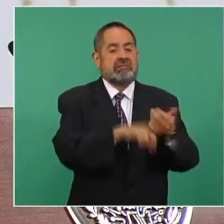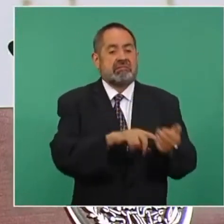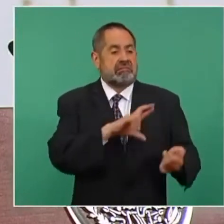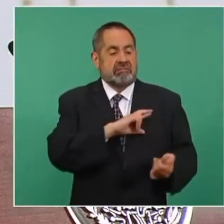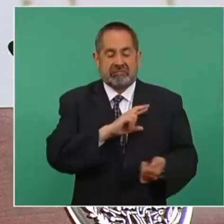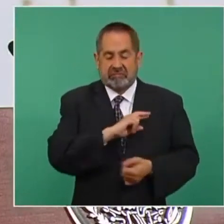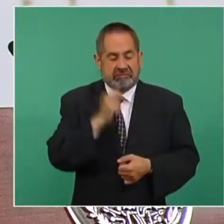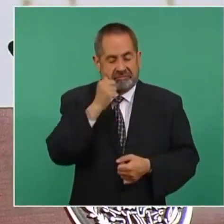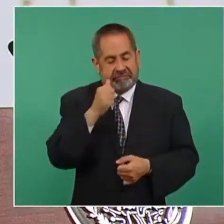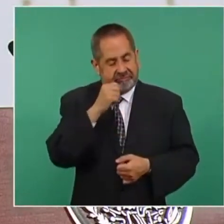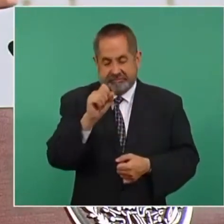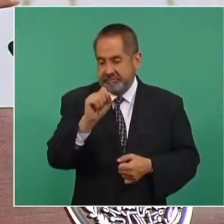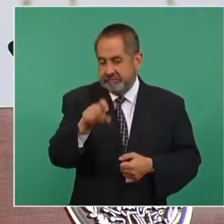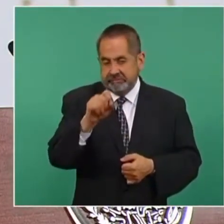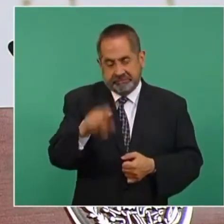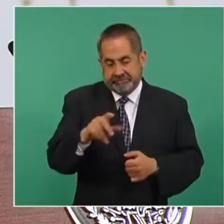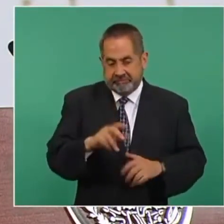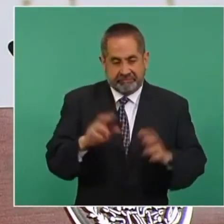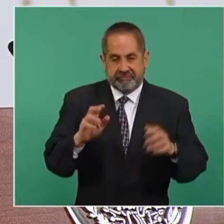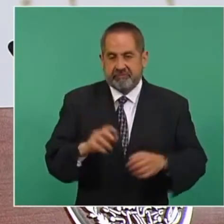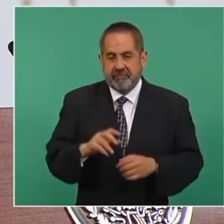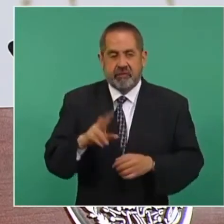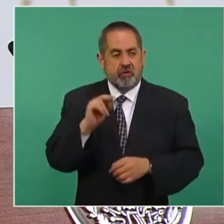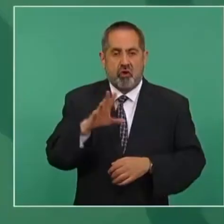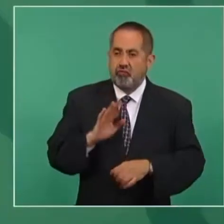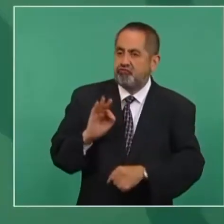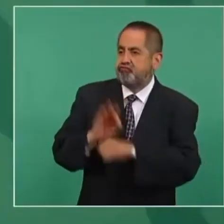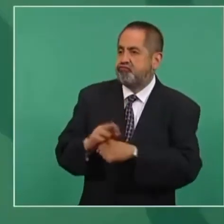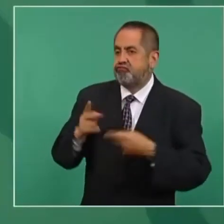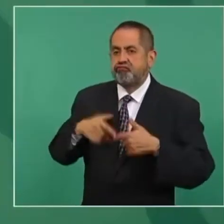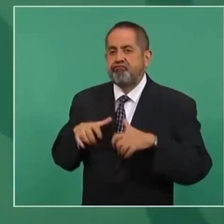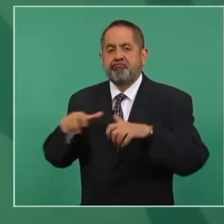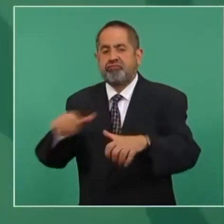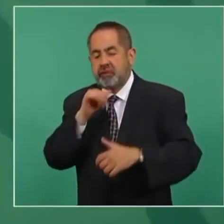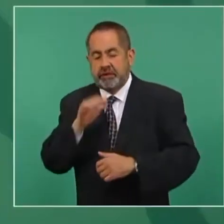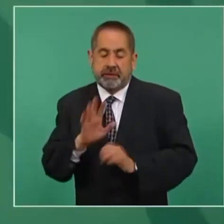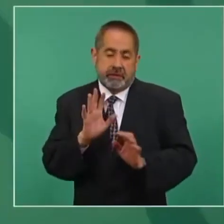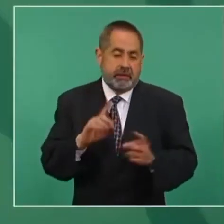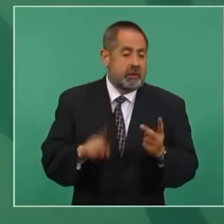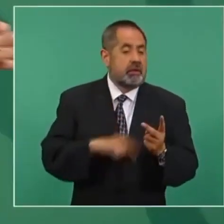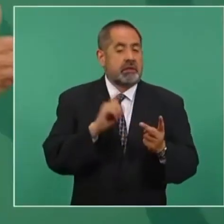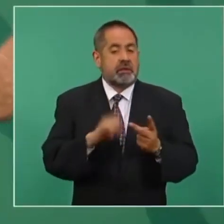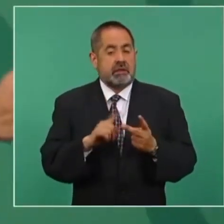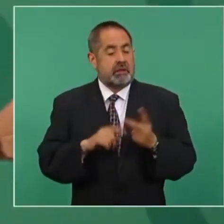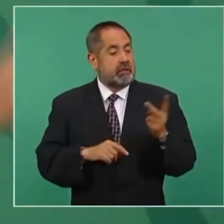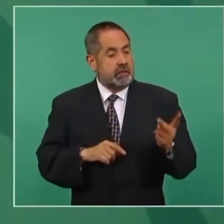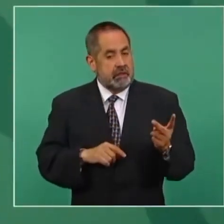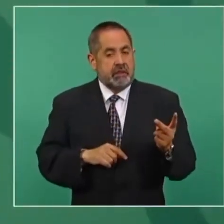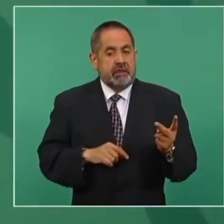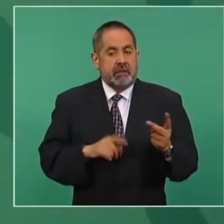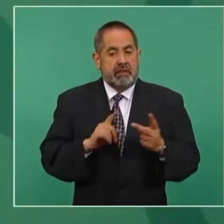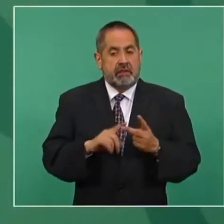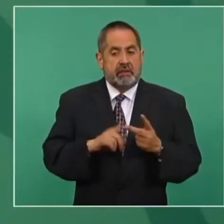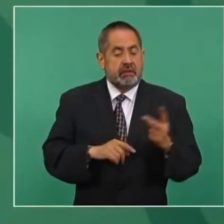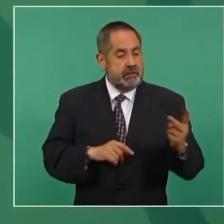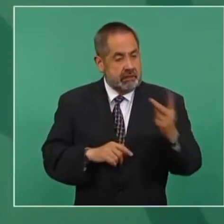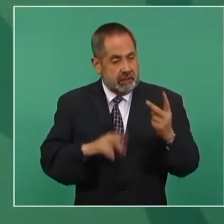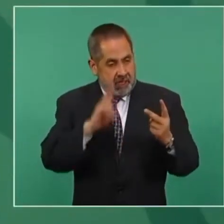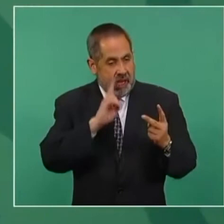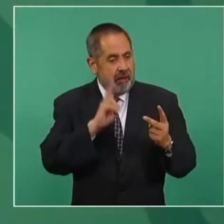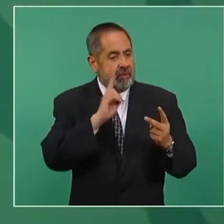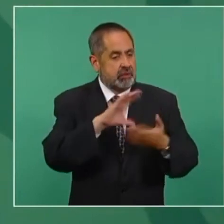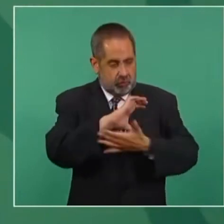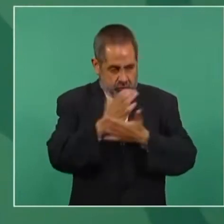y no el interés público. Y el otro camino es, a ver, vamos a